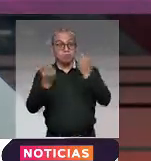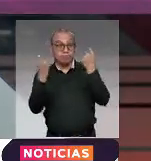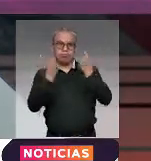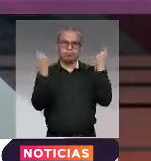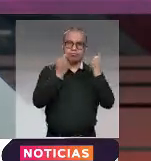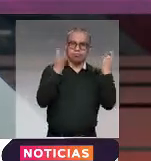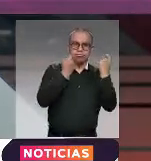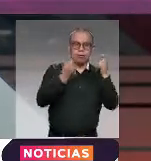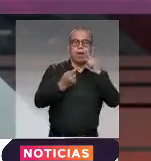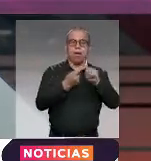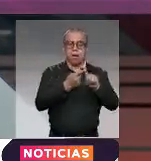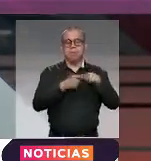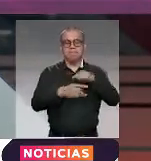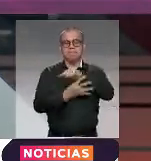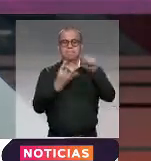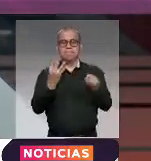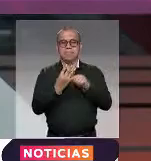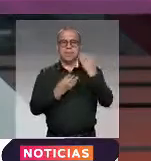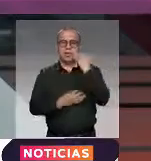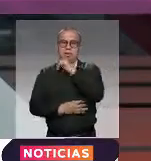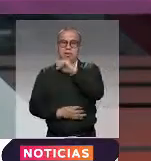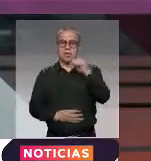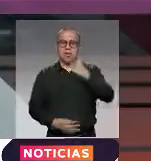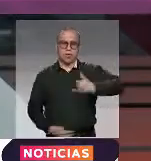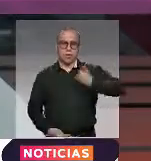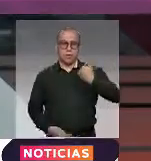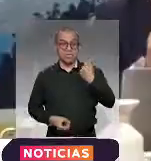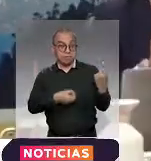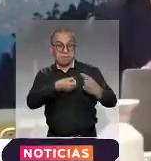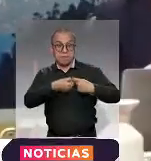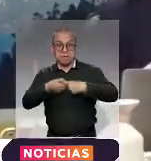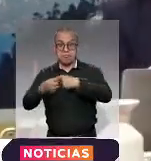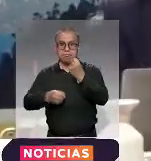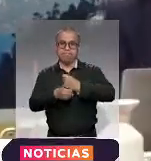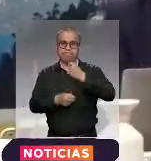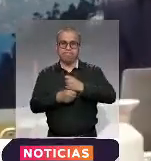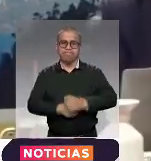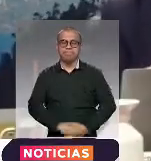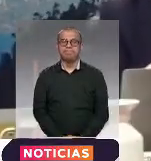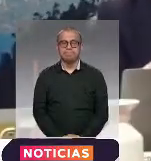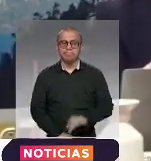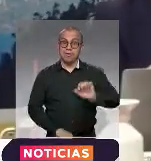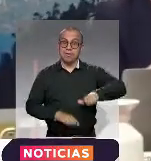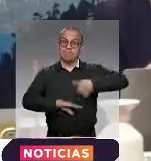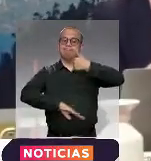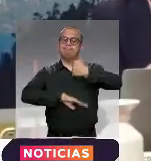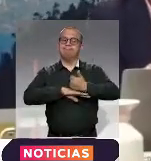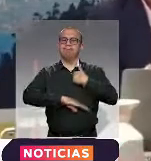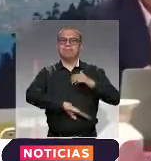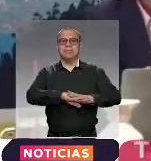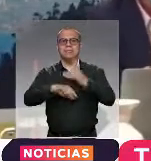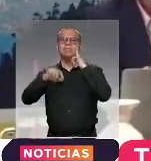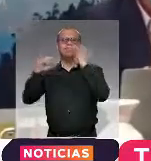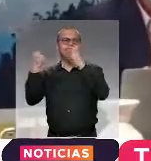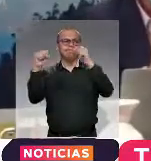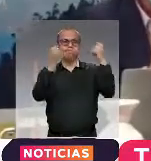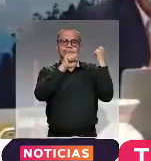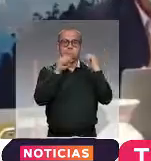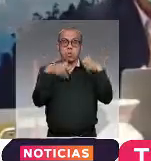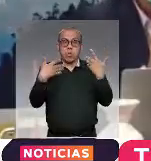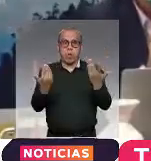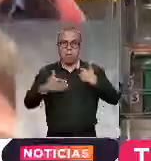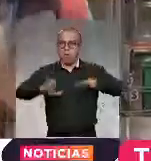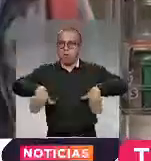la ciudad enfocada en apoyo a mujeres y a jóvenes. La mandataria expresó su preocupación ante el